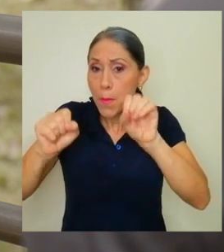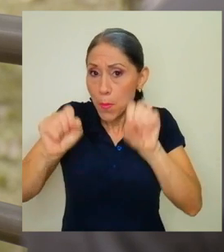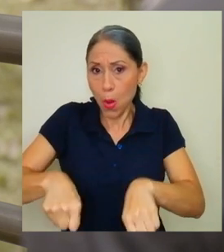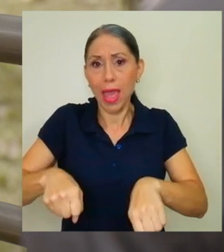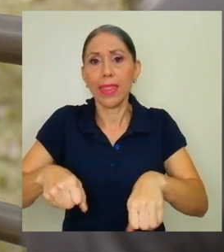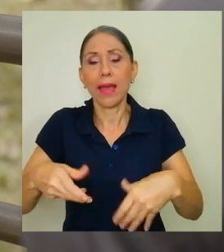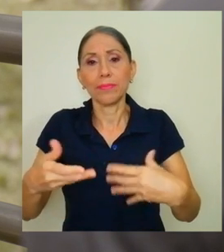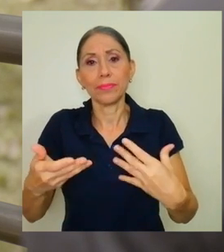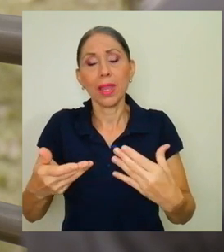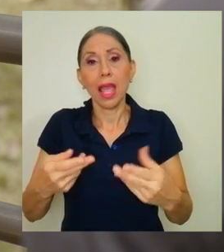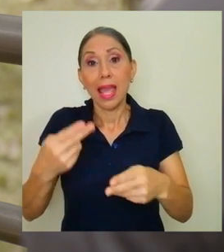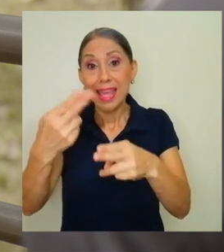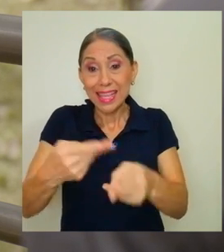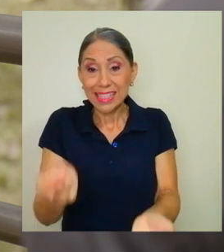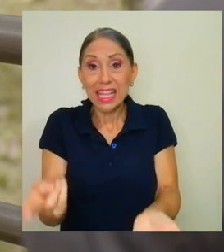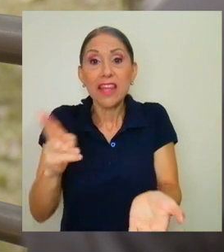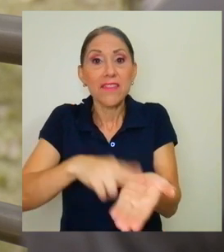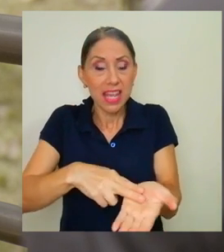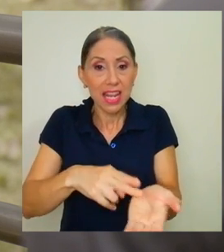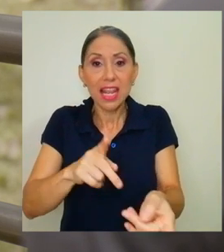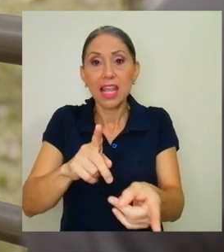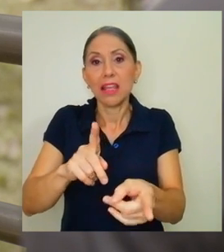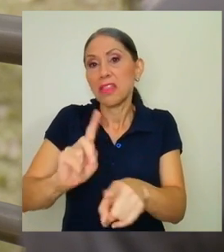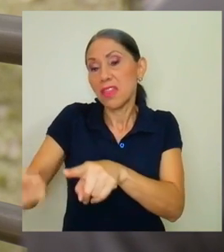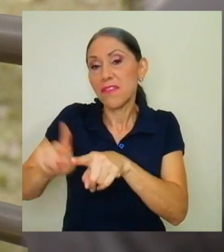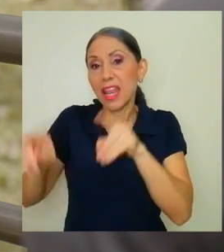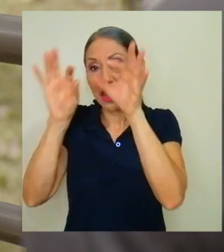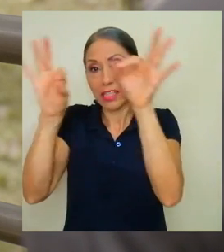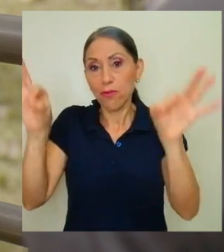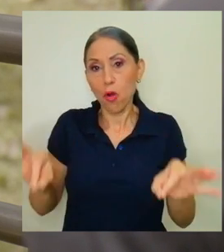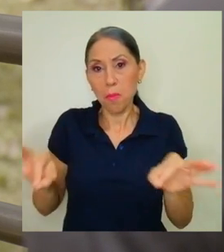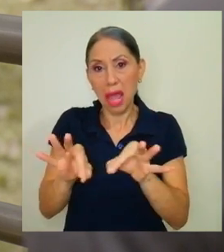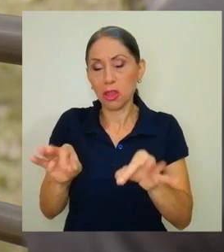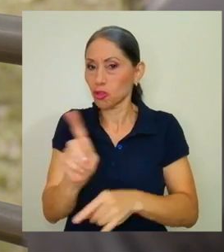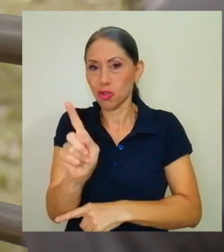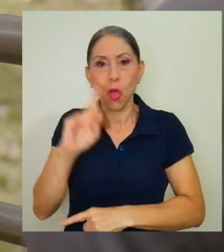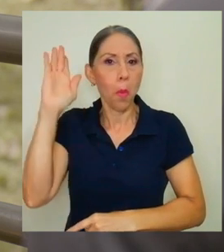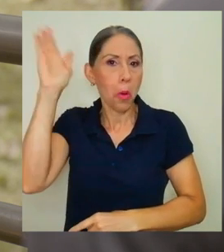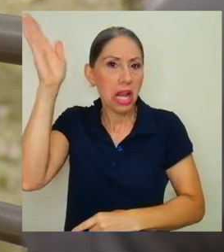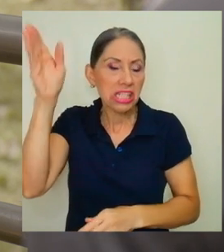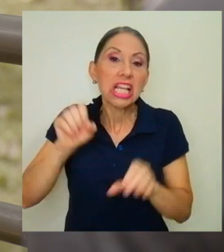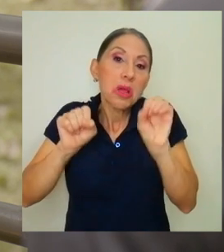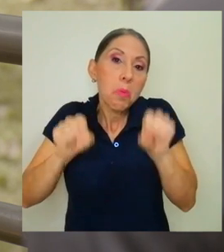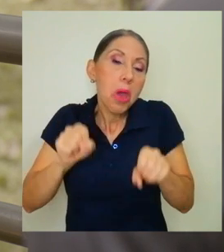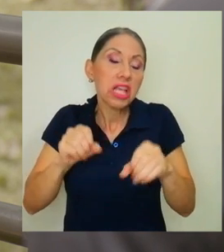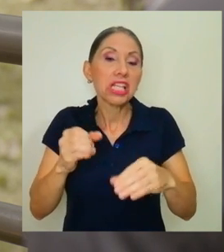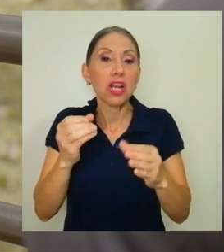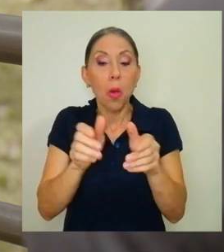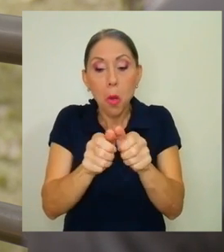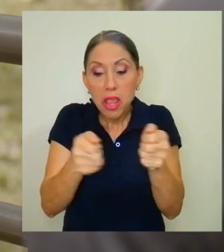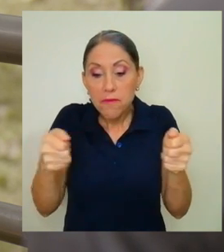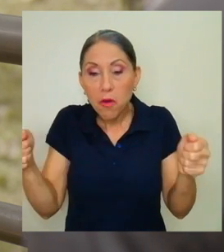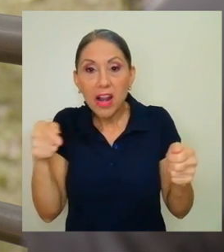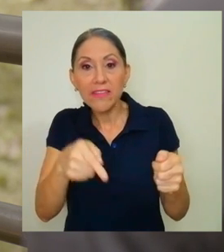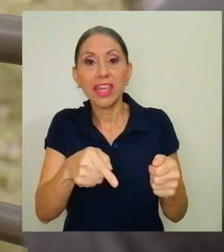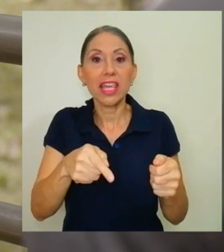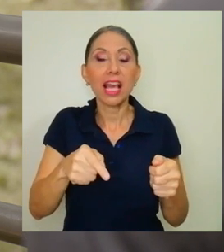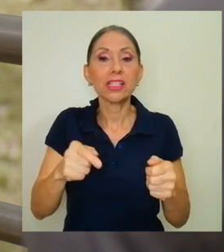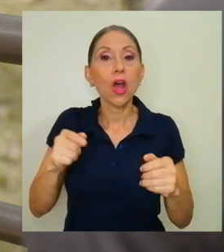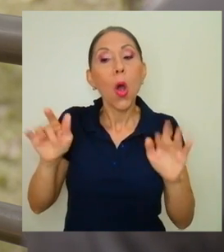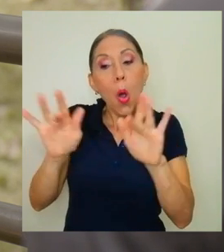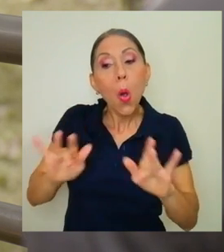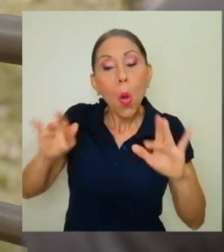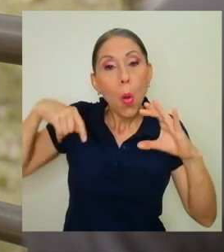puedan inscribir otro tipo de formatos que no son las de las ponencias, infografías, podcasts,